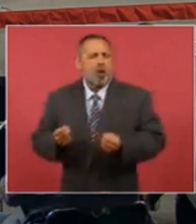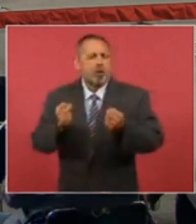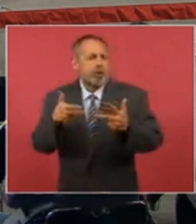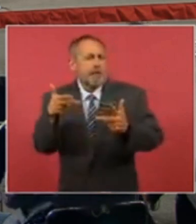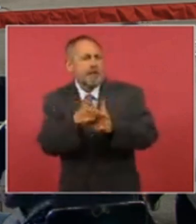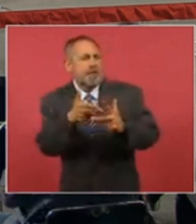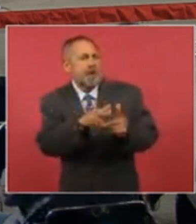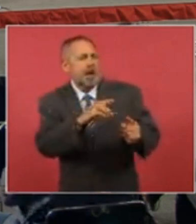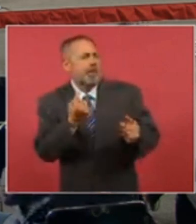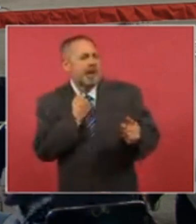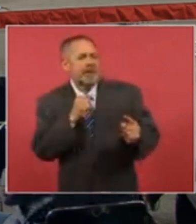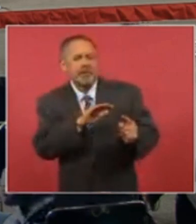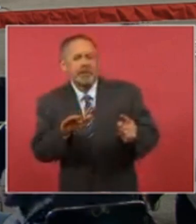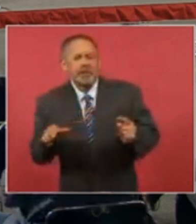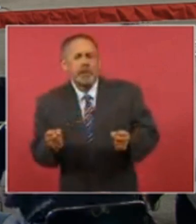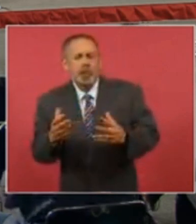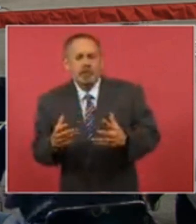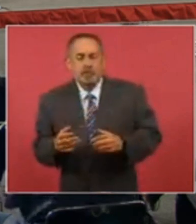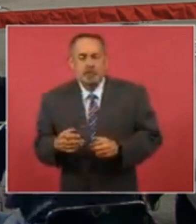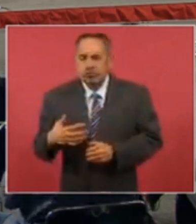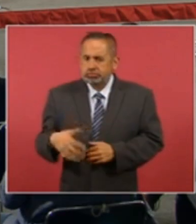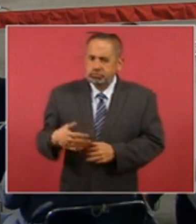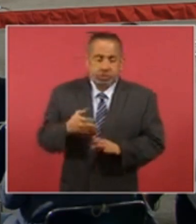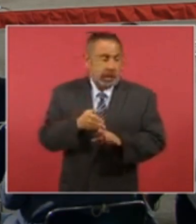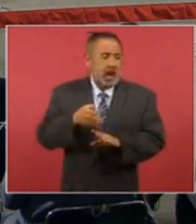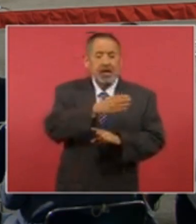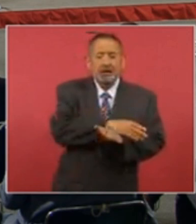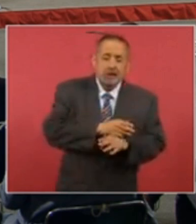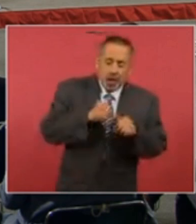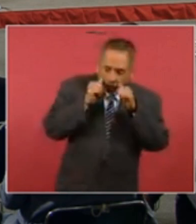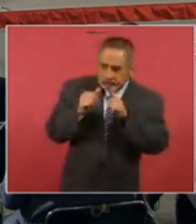porque no se atendían las causas